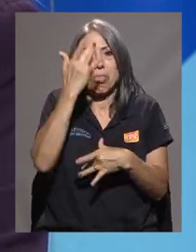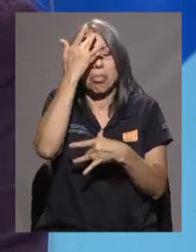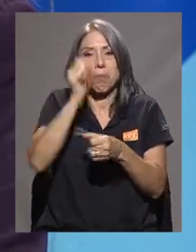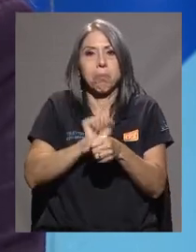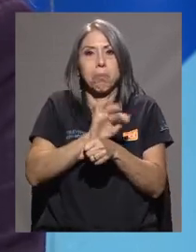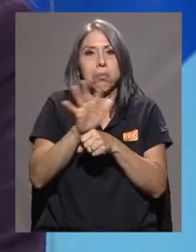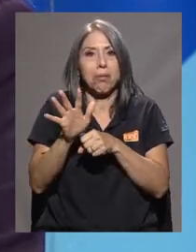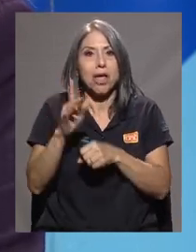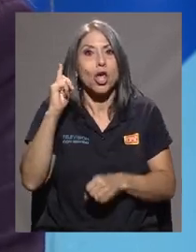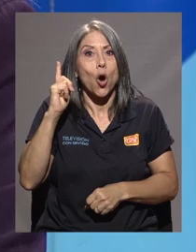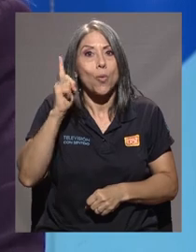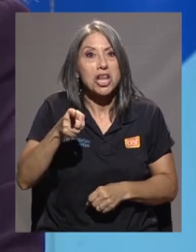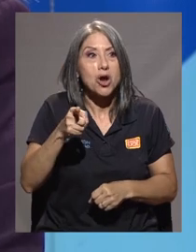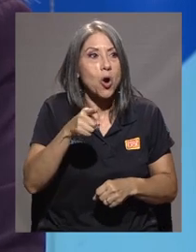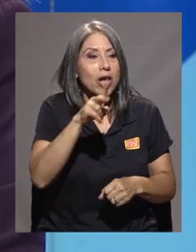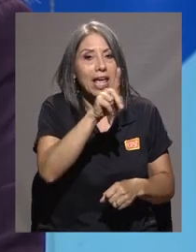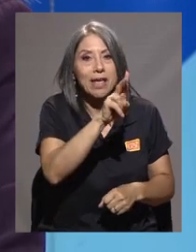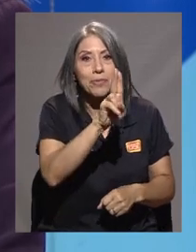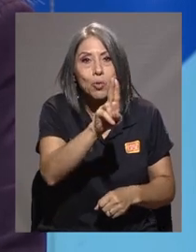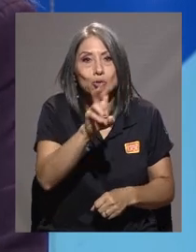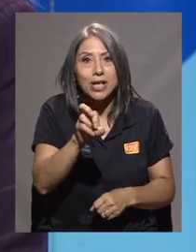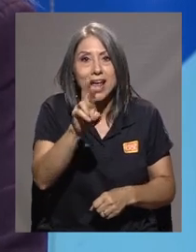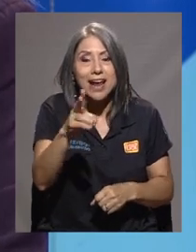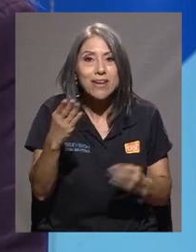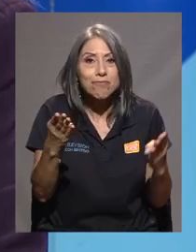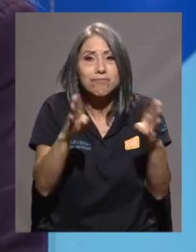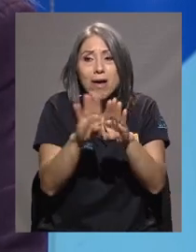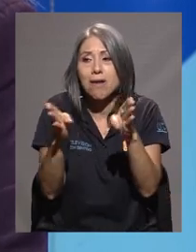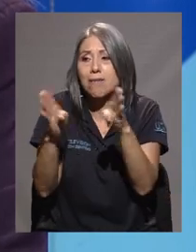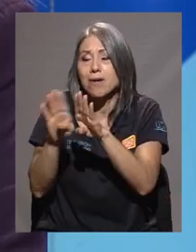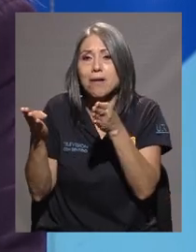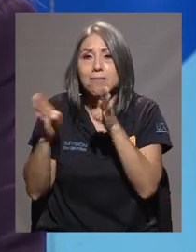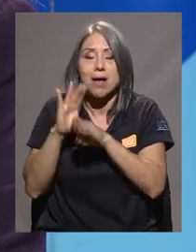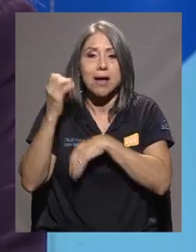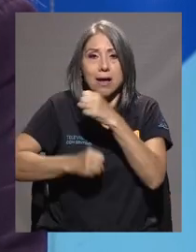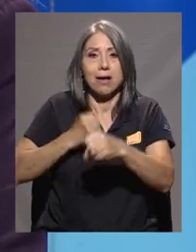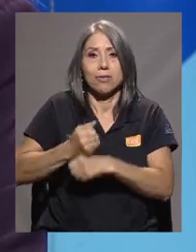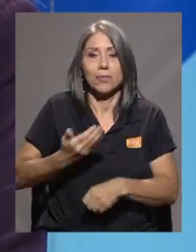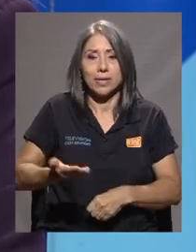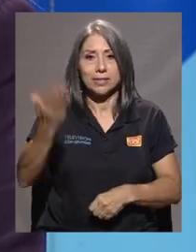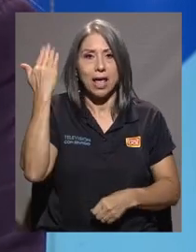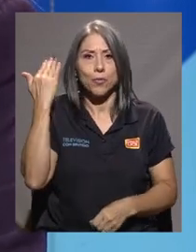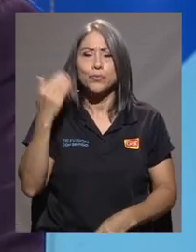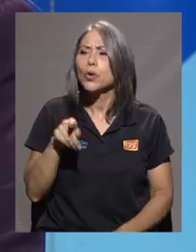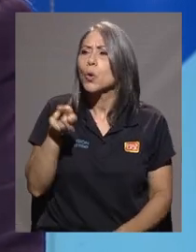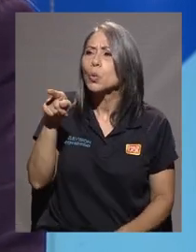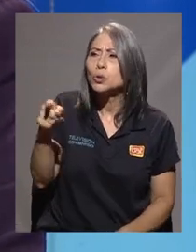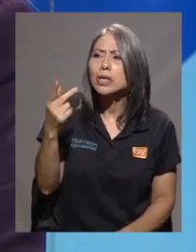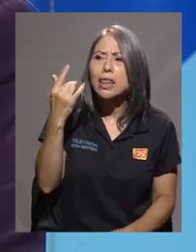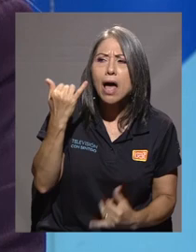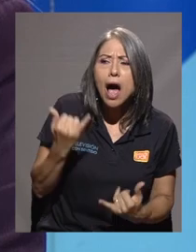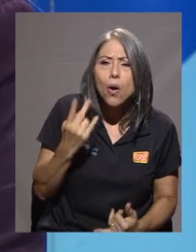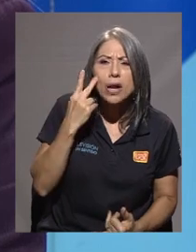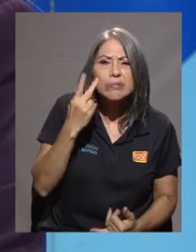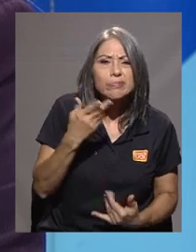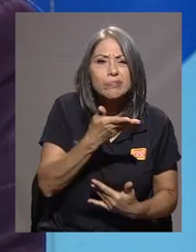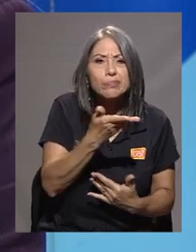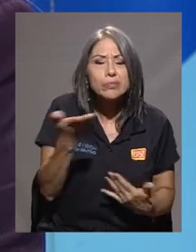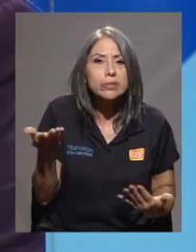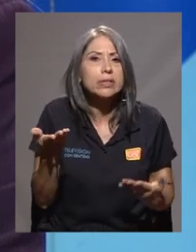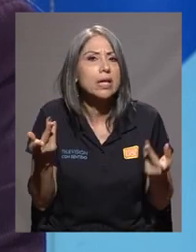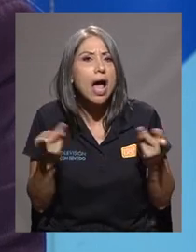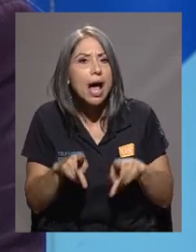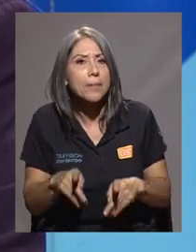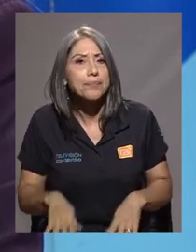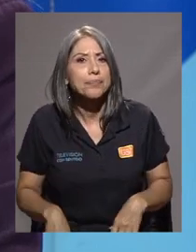país y que obligó a tener cerrados los campos universitarios durante todo el año pasado. ¿Qué puede destacar usted que se ha encontrado ahora y cuál